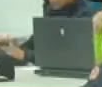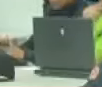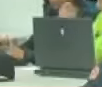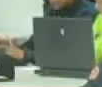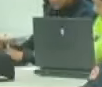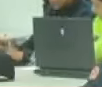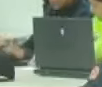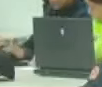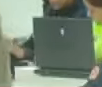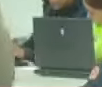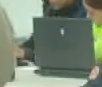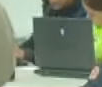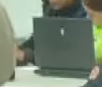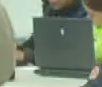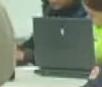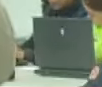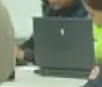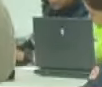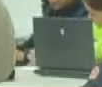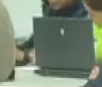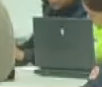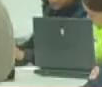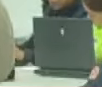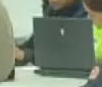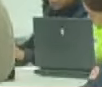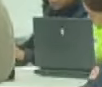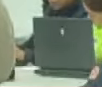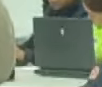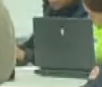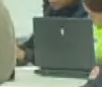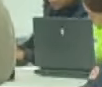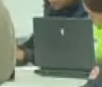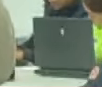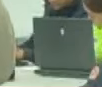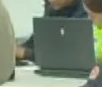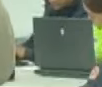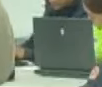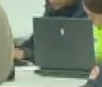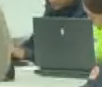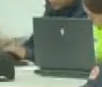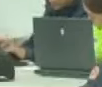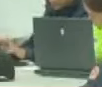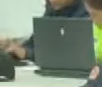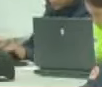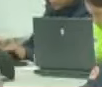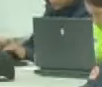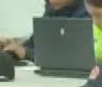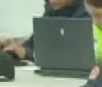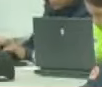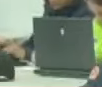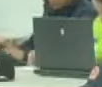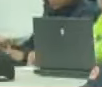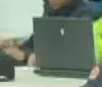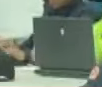En este sentido nos están indicando que tenemos información de último minuto desde el Estado Carabobo. Adelante.